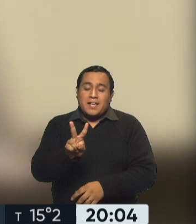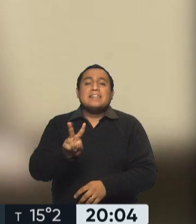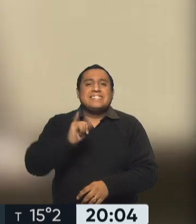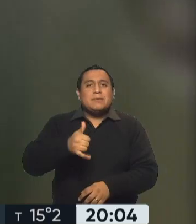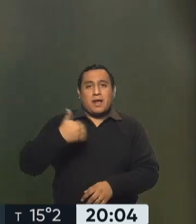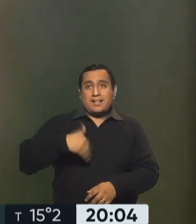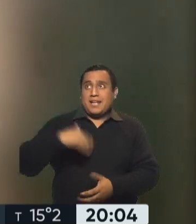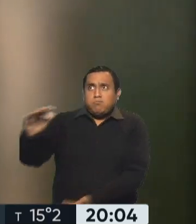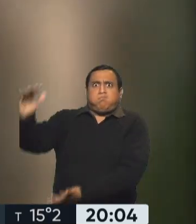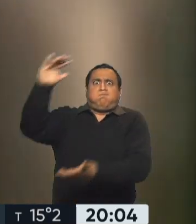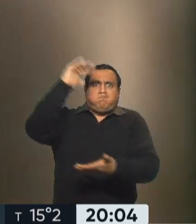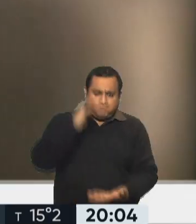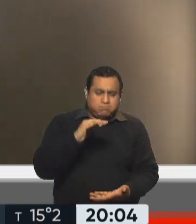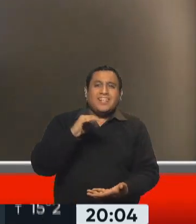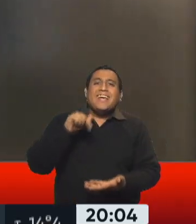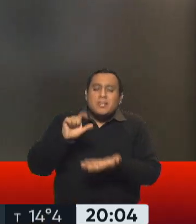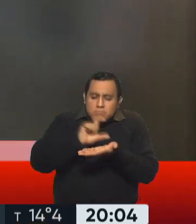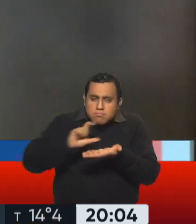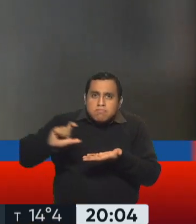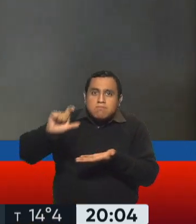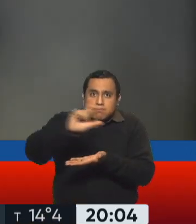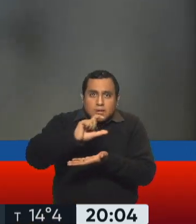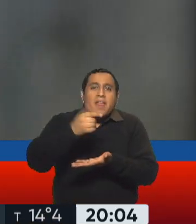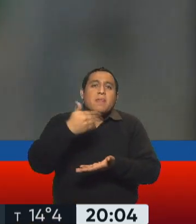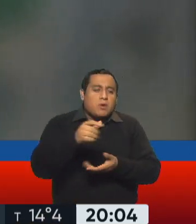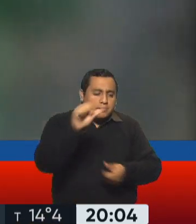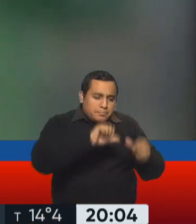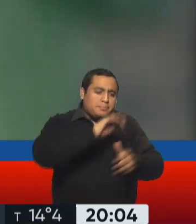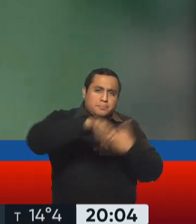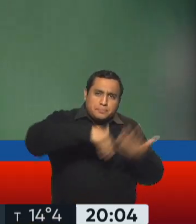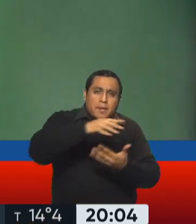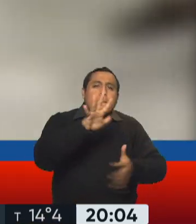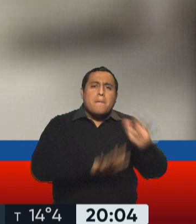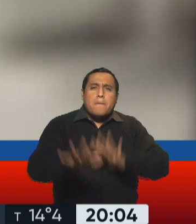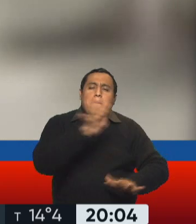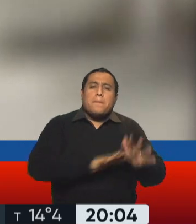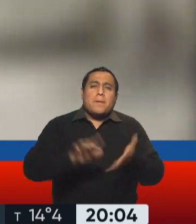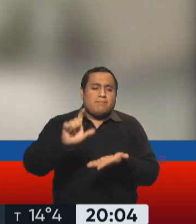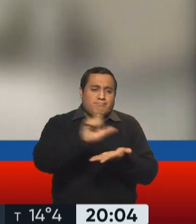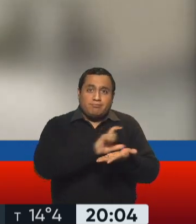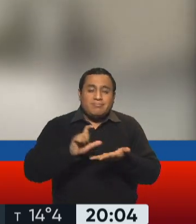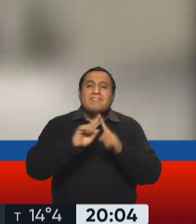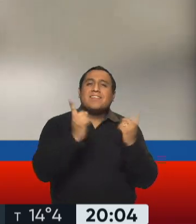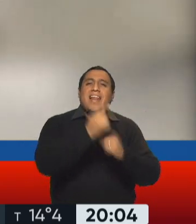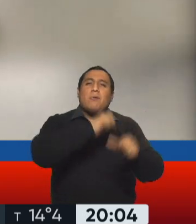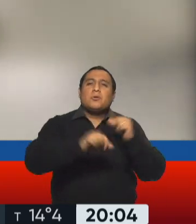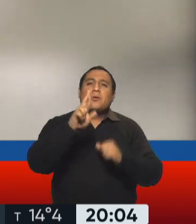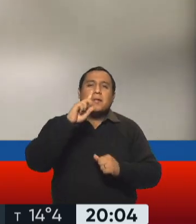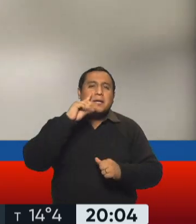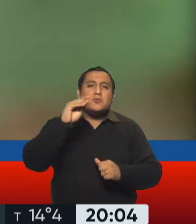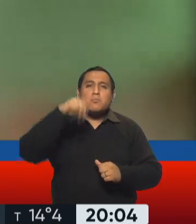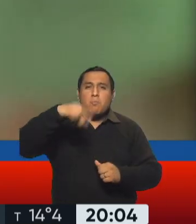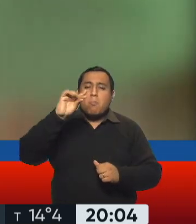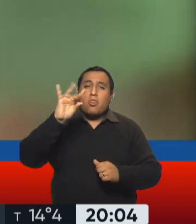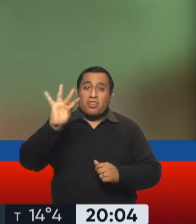Argentina el primer cargamento del componente necesario para que el laboratorio Richmond comience a fabricar en nuestro